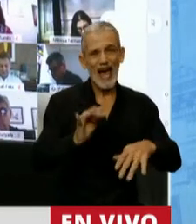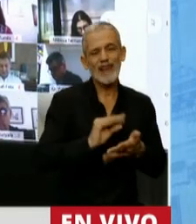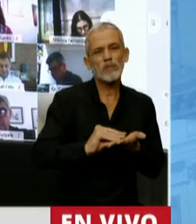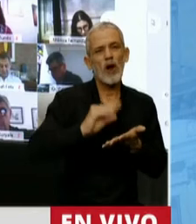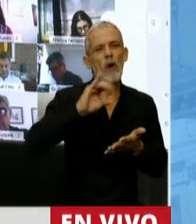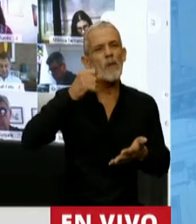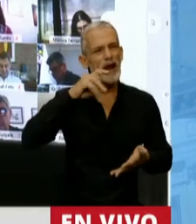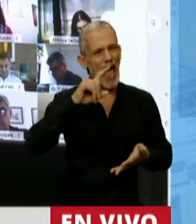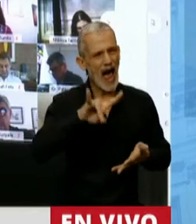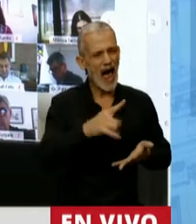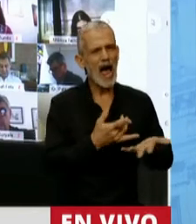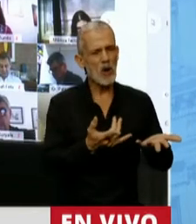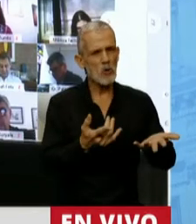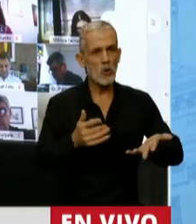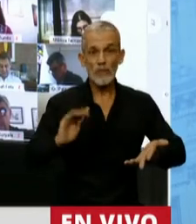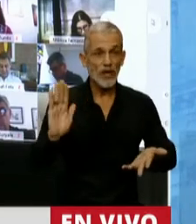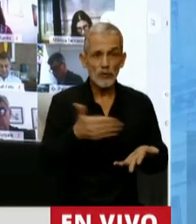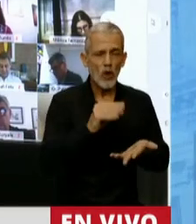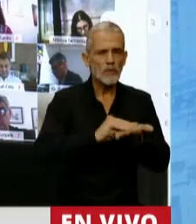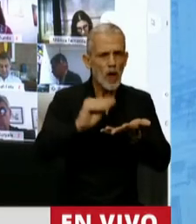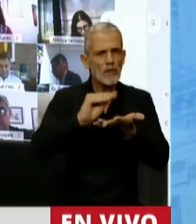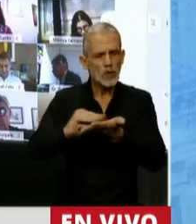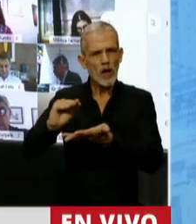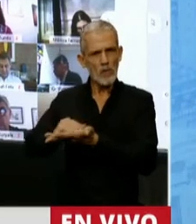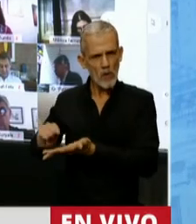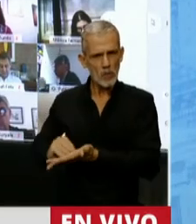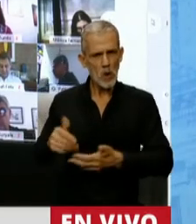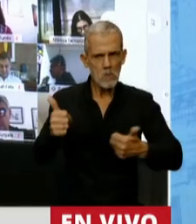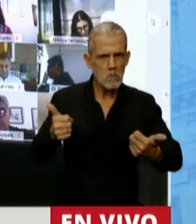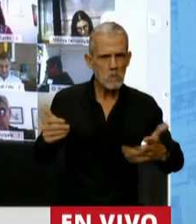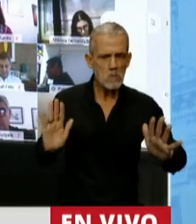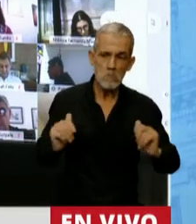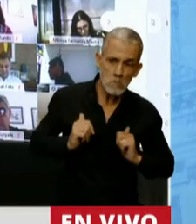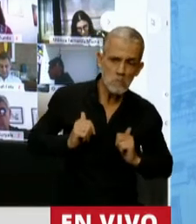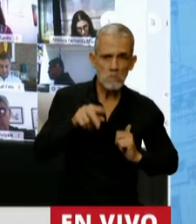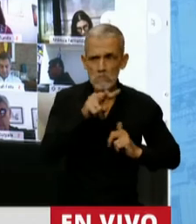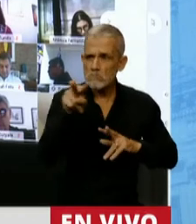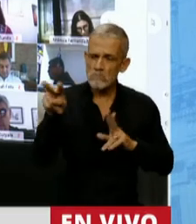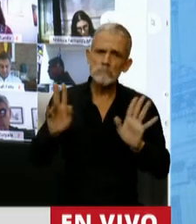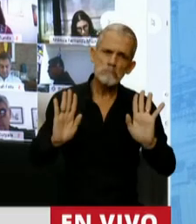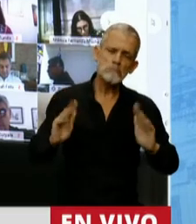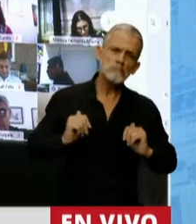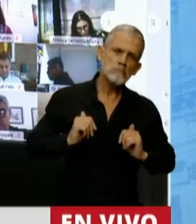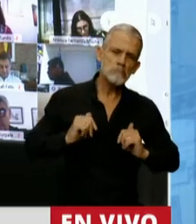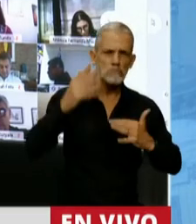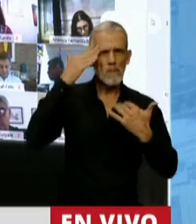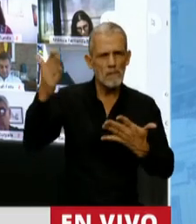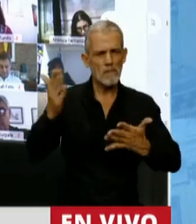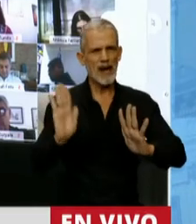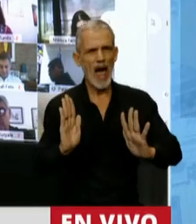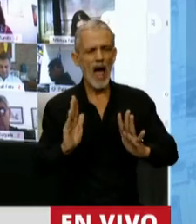Moró, de absolutamente todos los diputados que lo hicieron, en todo caso mostrando o reivindicando